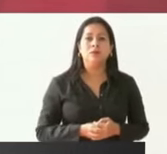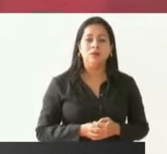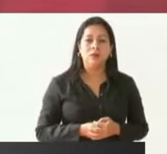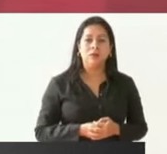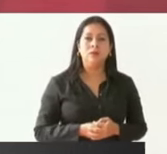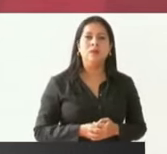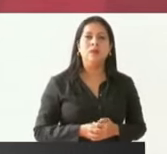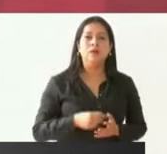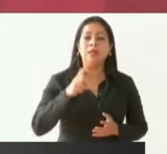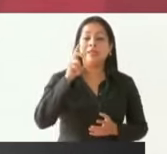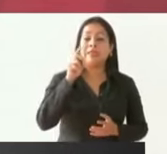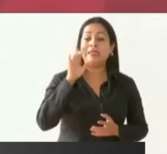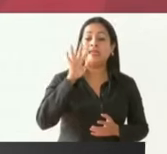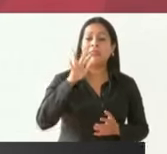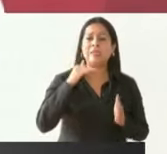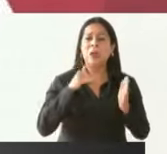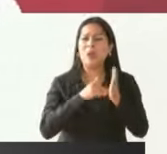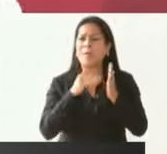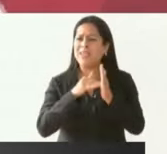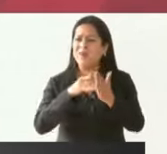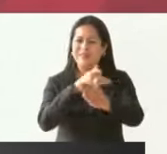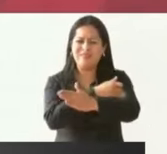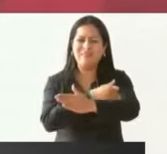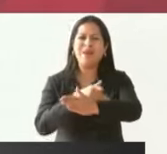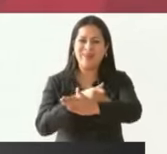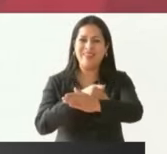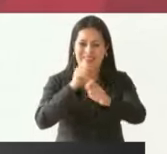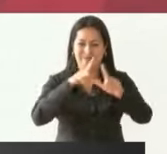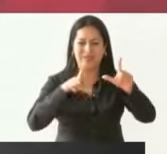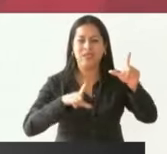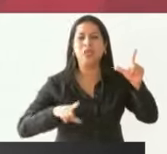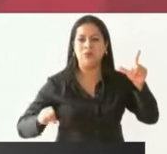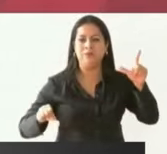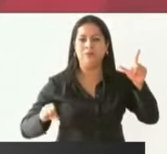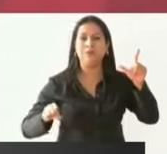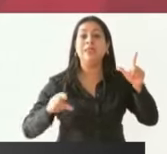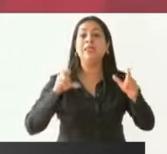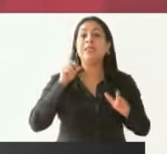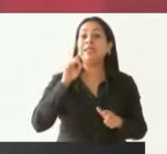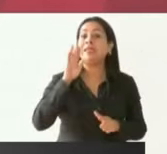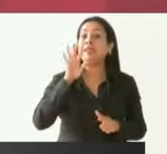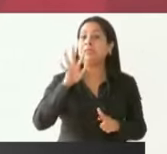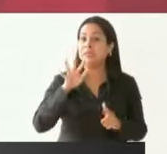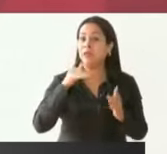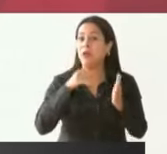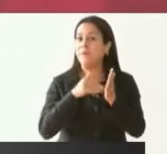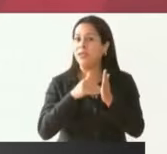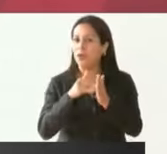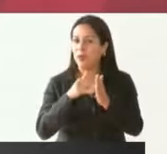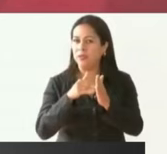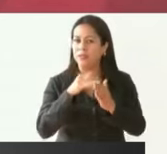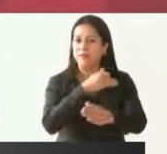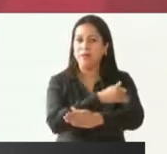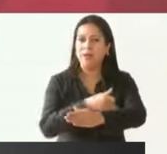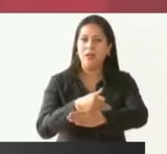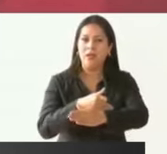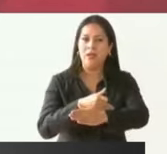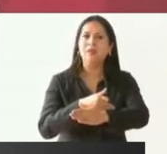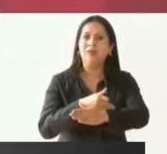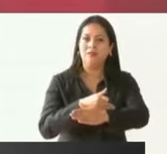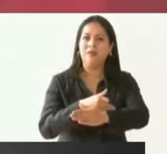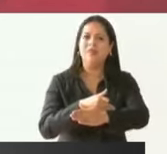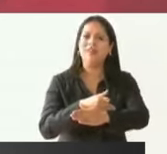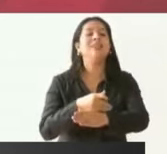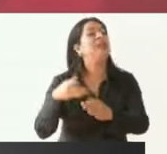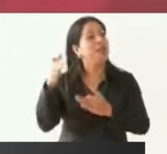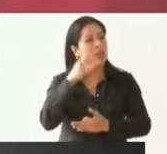35 millones de familias en el país. 35 millones de familias. Y le está